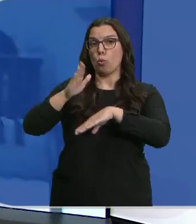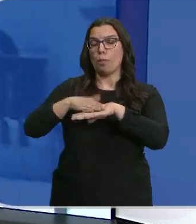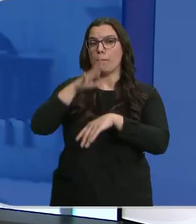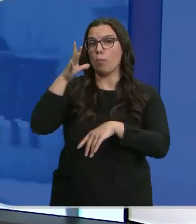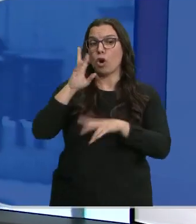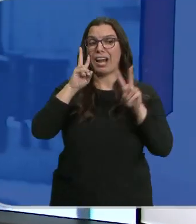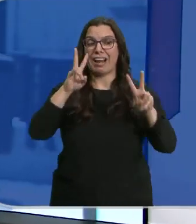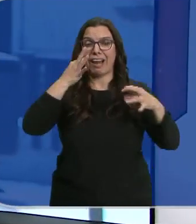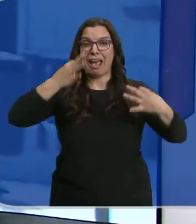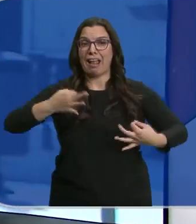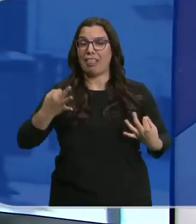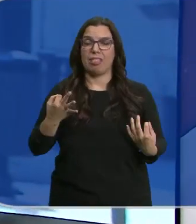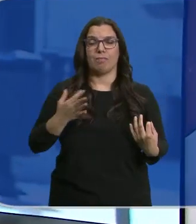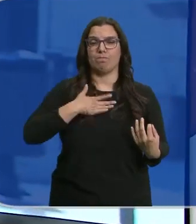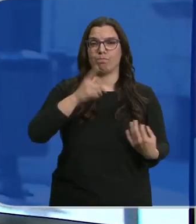realidad. Sara Ayuso.